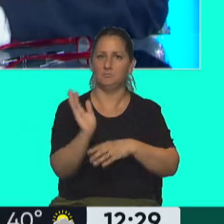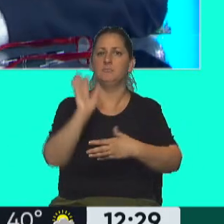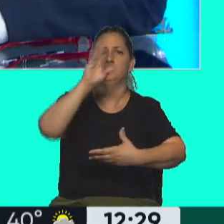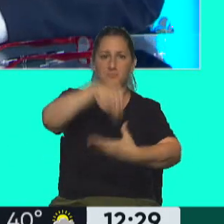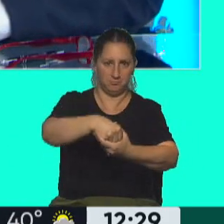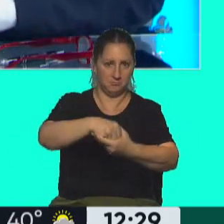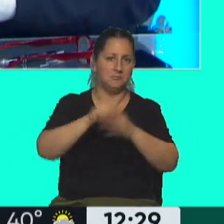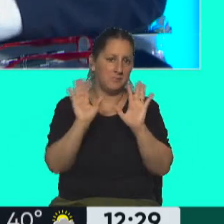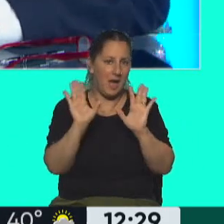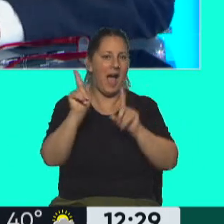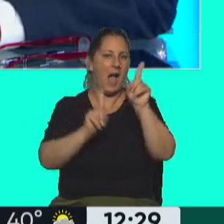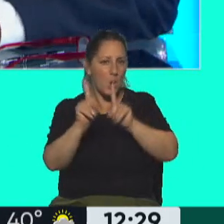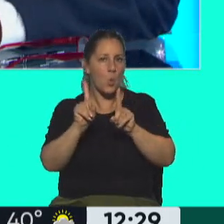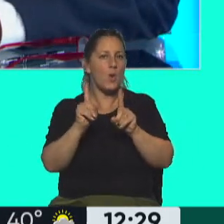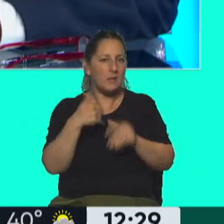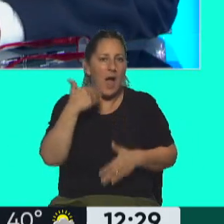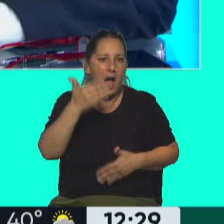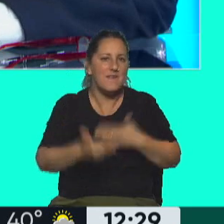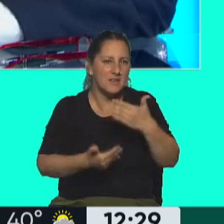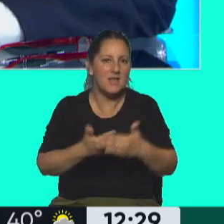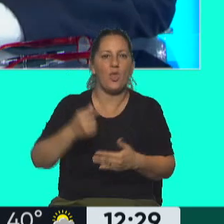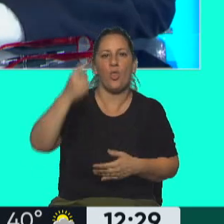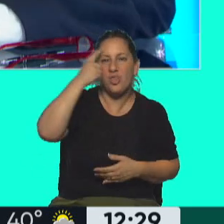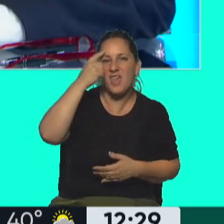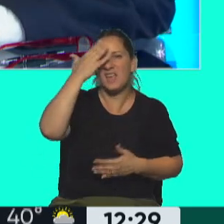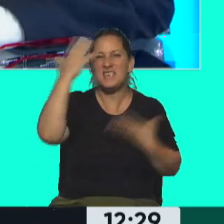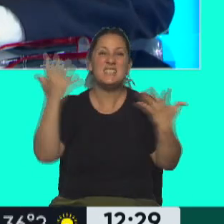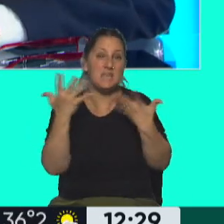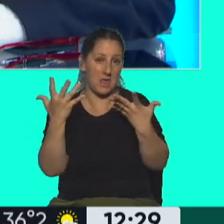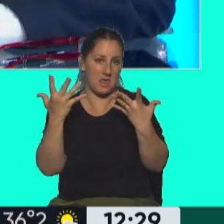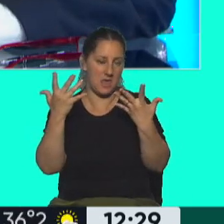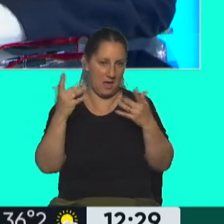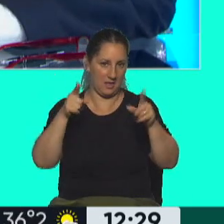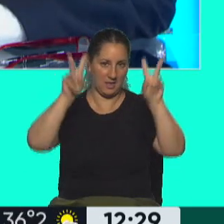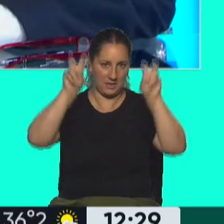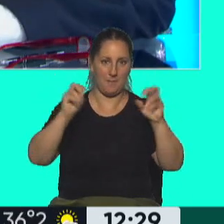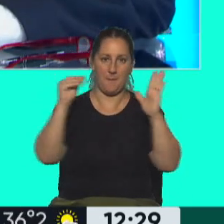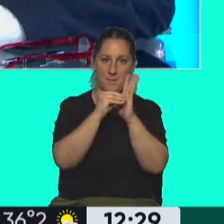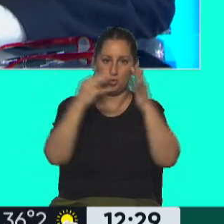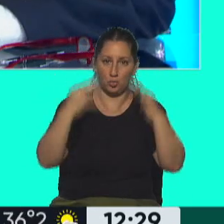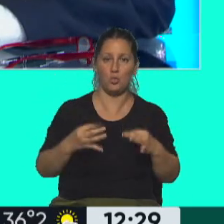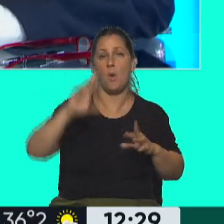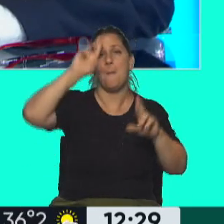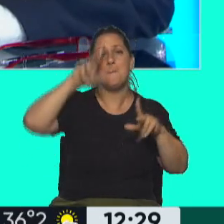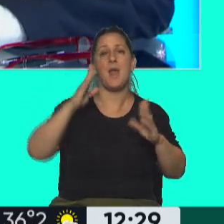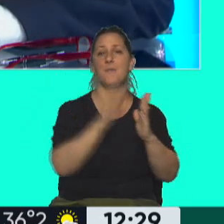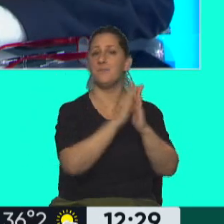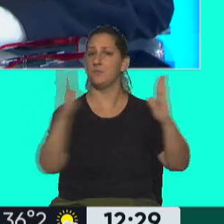después, con el cual algunas todavía están en sus primeros 10 o 15 días, con lo cual se va ajustando. Recordemos, es un plan de 4 meses,